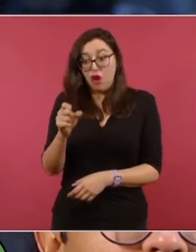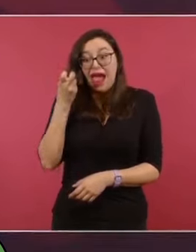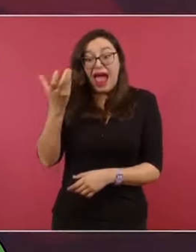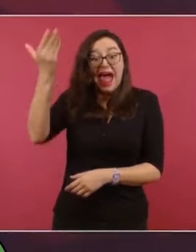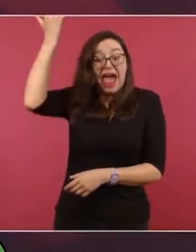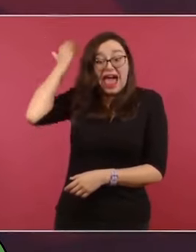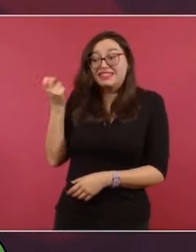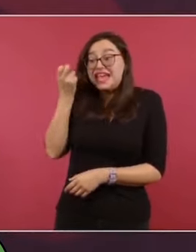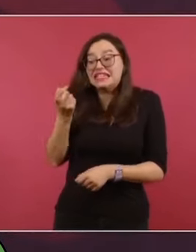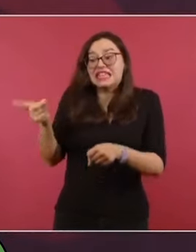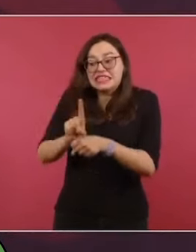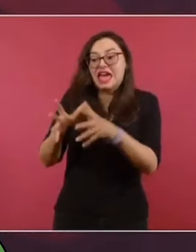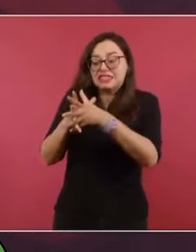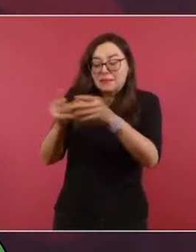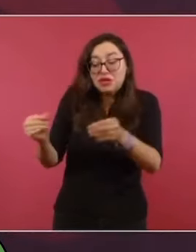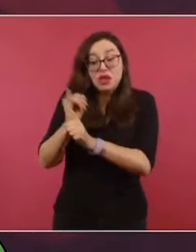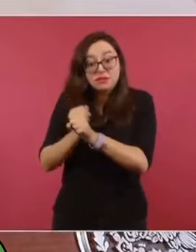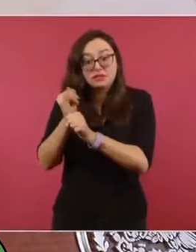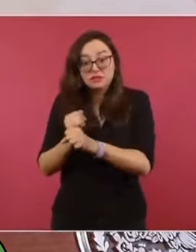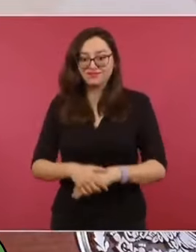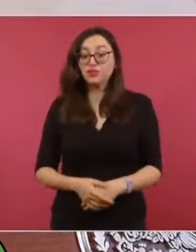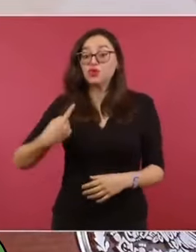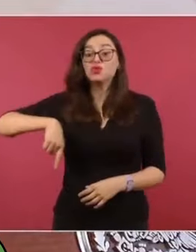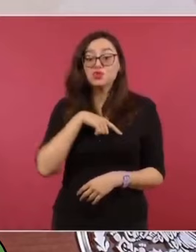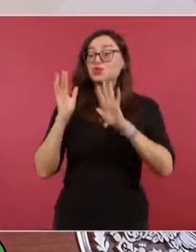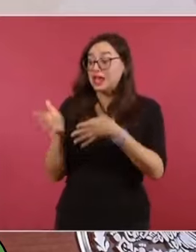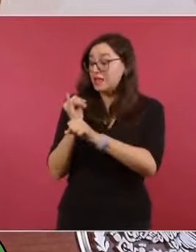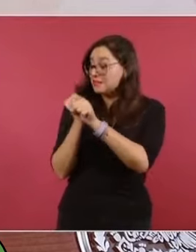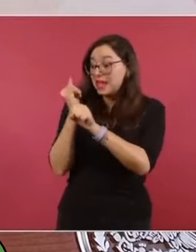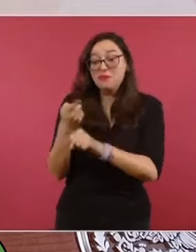de la desaparición? investiga a todos, pero no hay elementos. No hay.